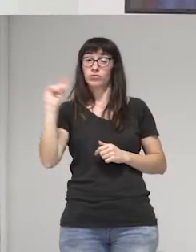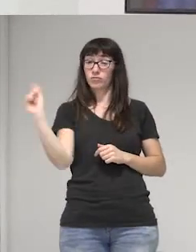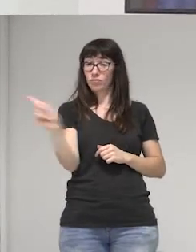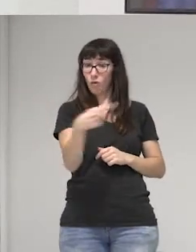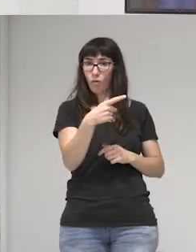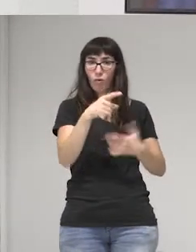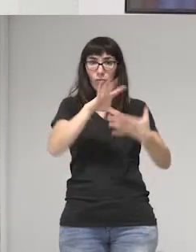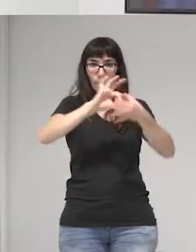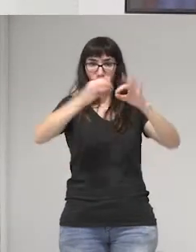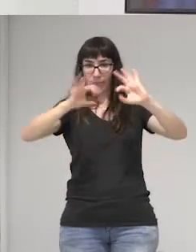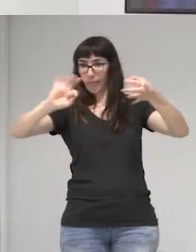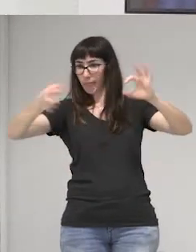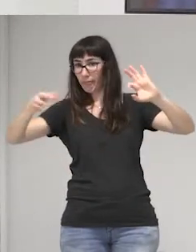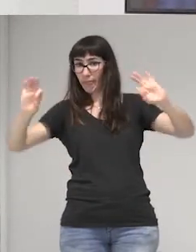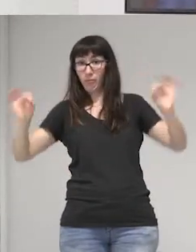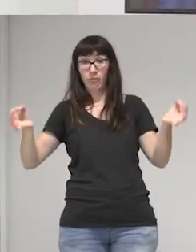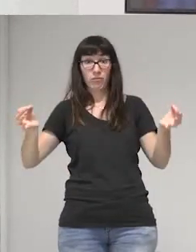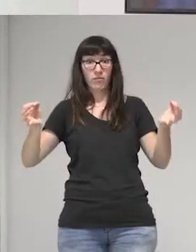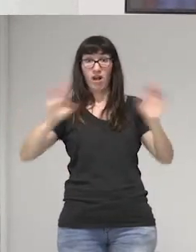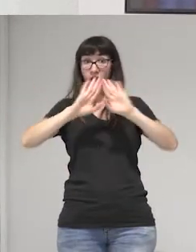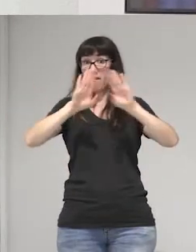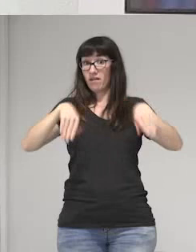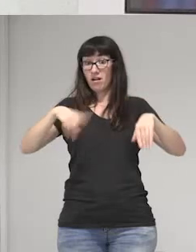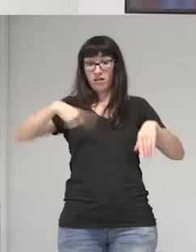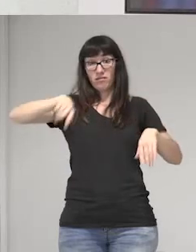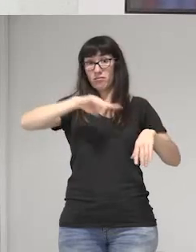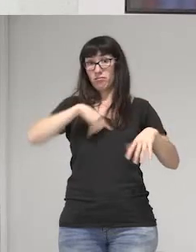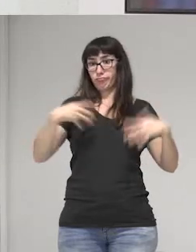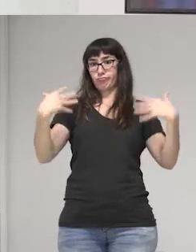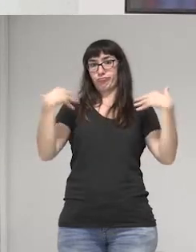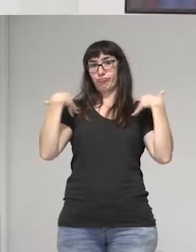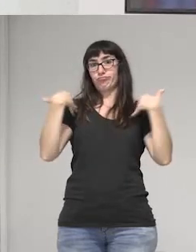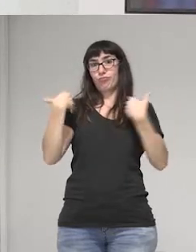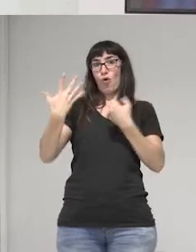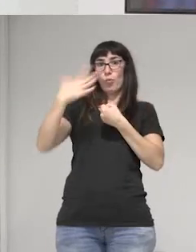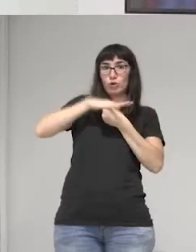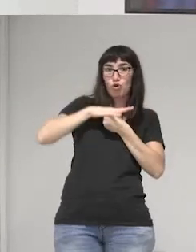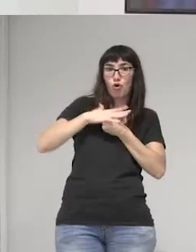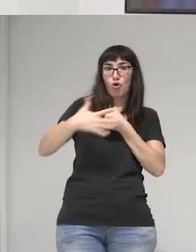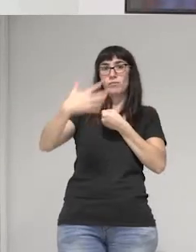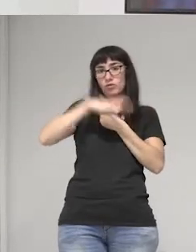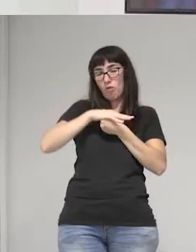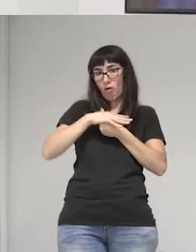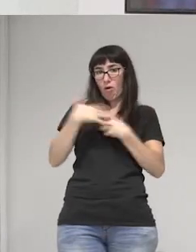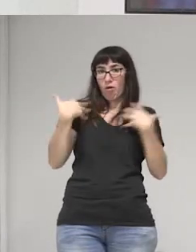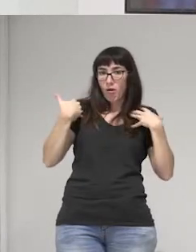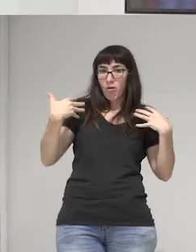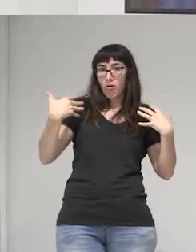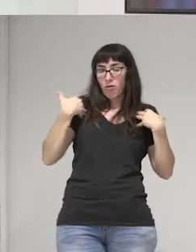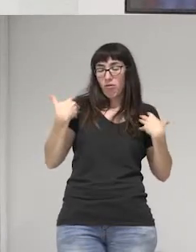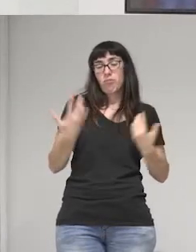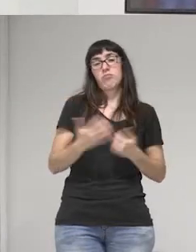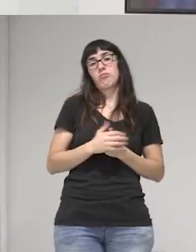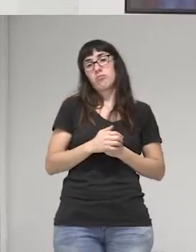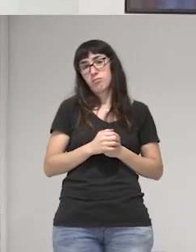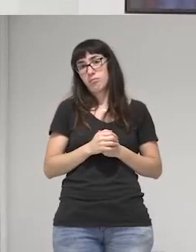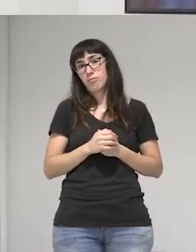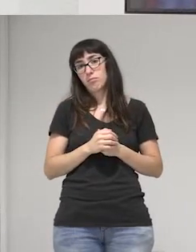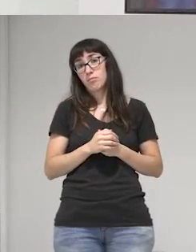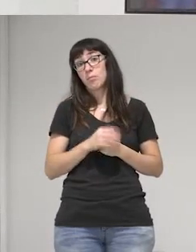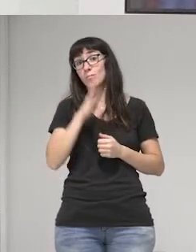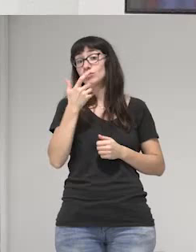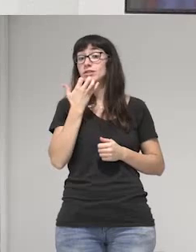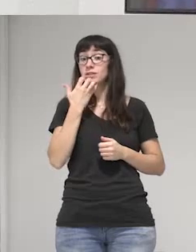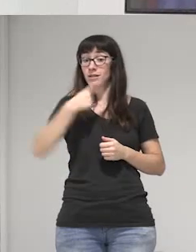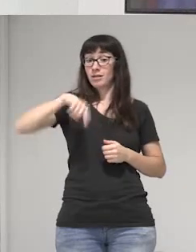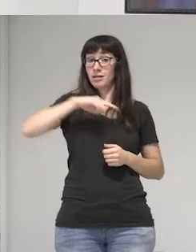enredadas, pues estamos sufriendo las opresiones que sufrimos y por tanto, si nosotras,